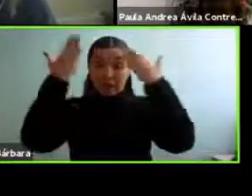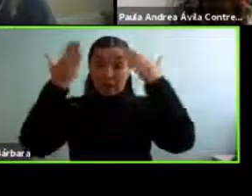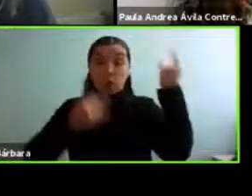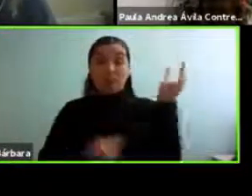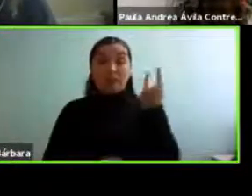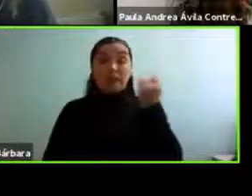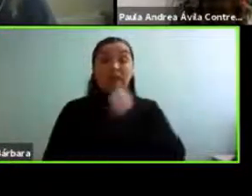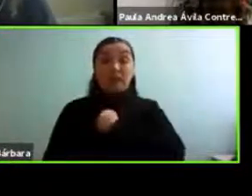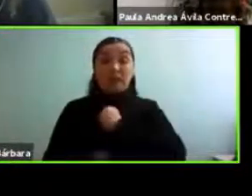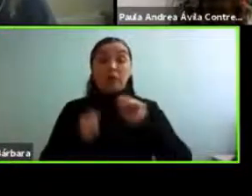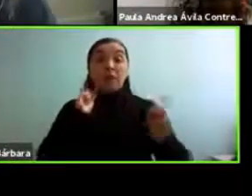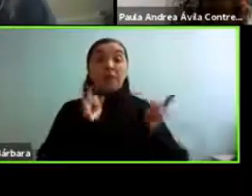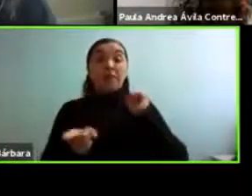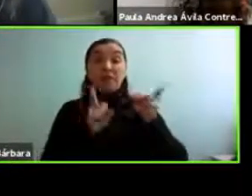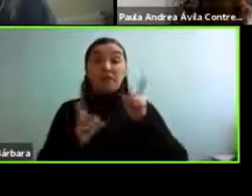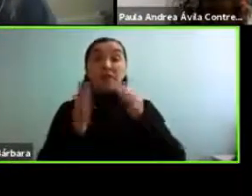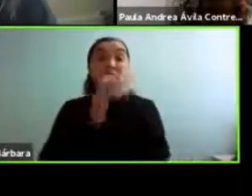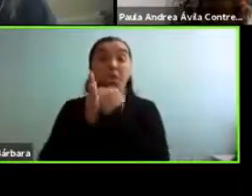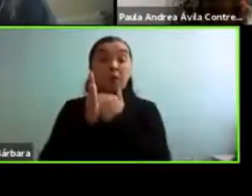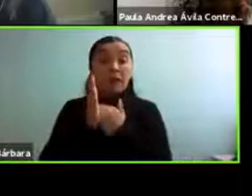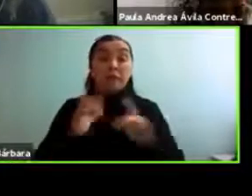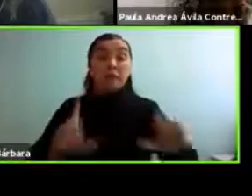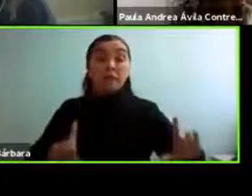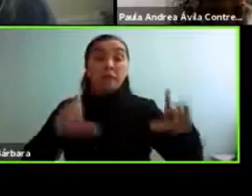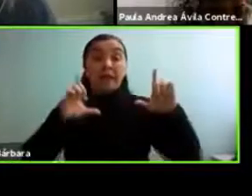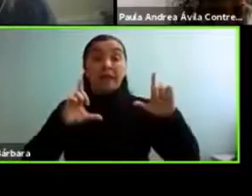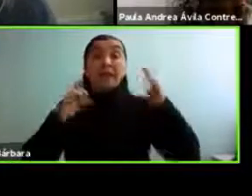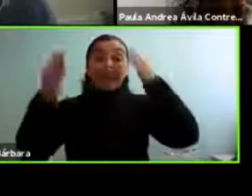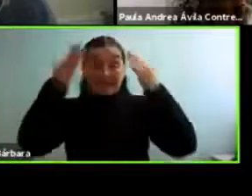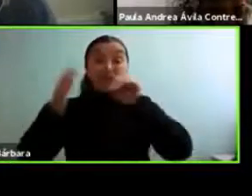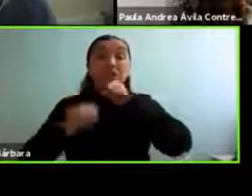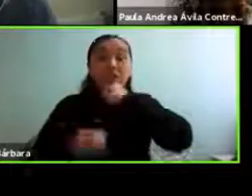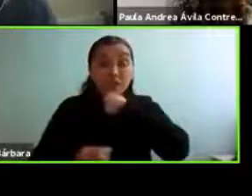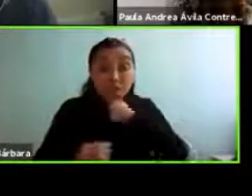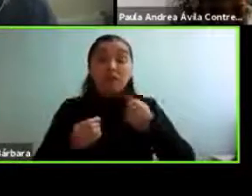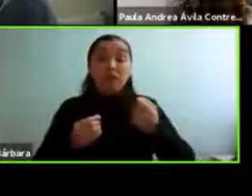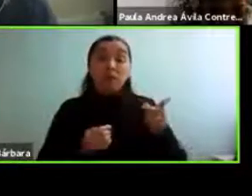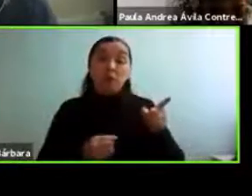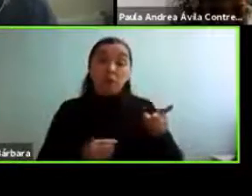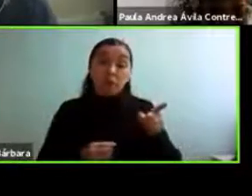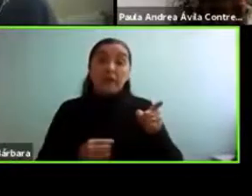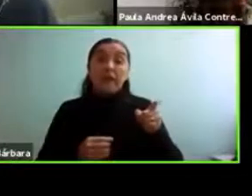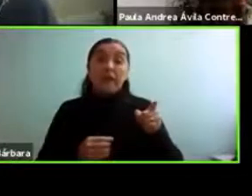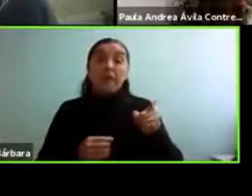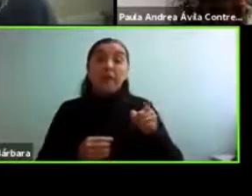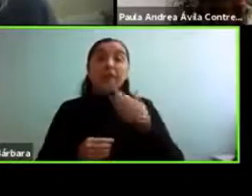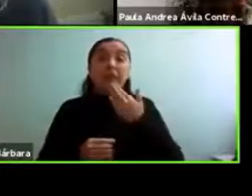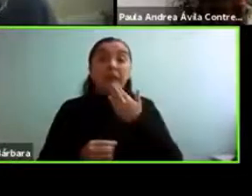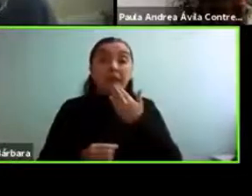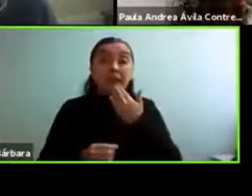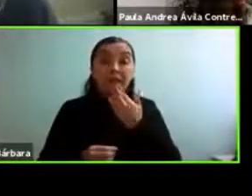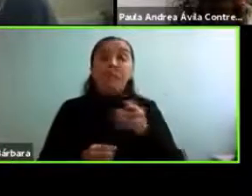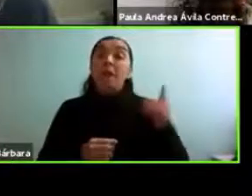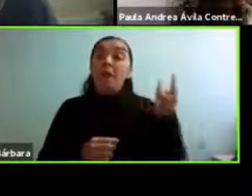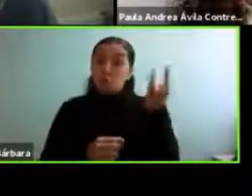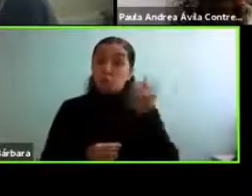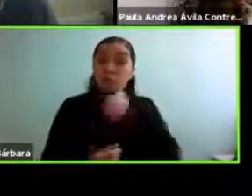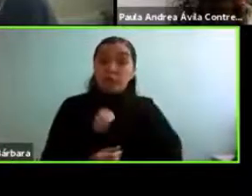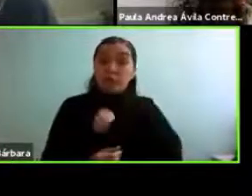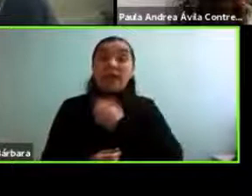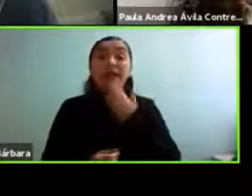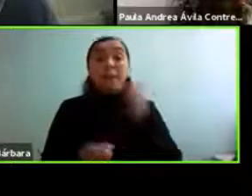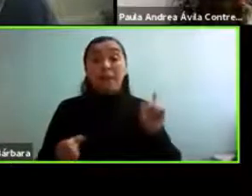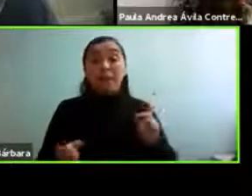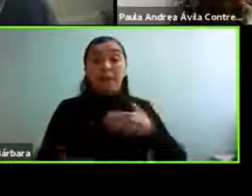de Diplomado en Psicogerontología Educativa y Social, que se dicta también en la Universidad Católica, y además es miembro